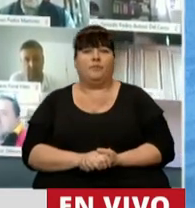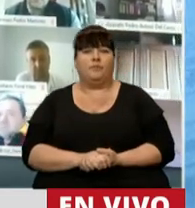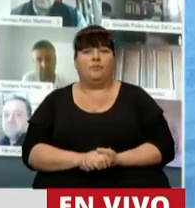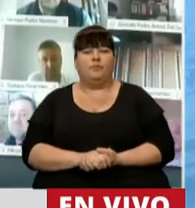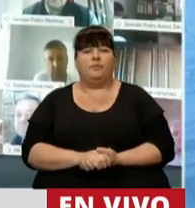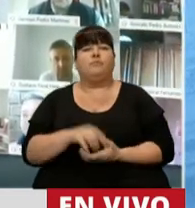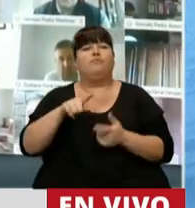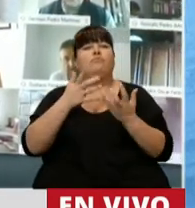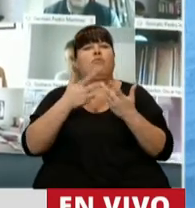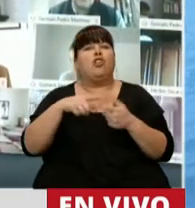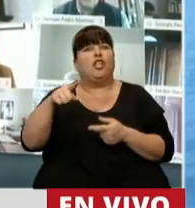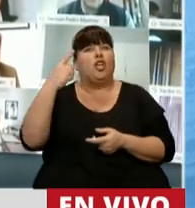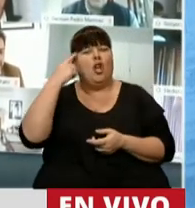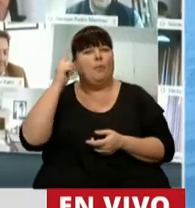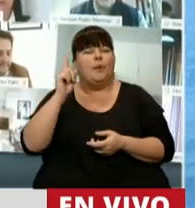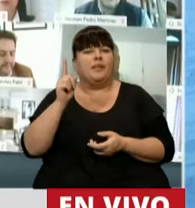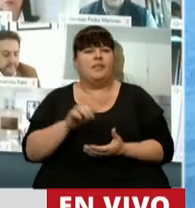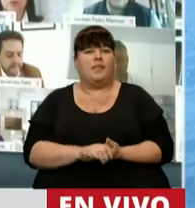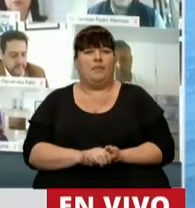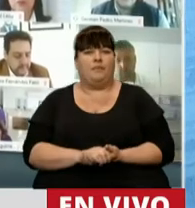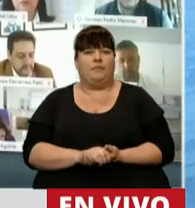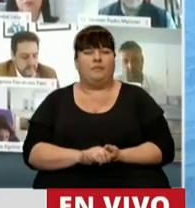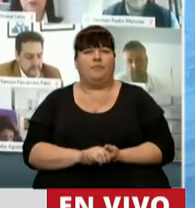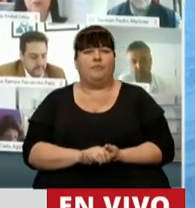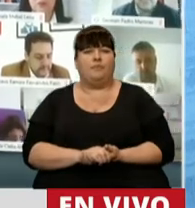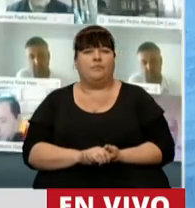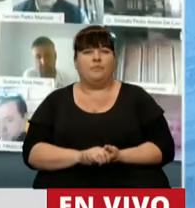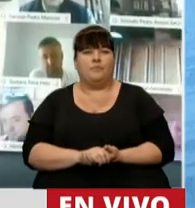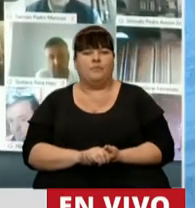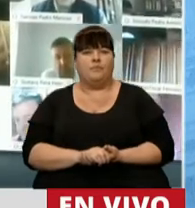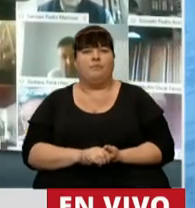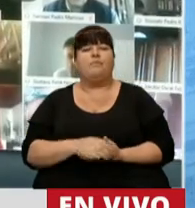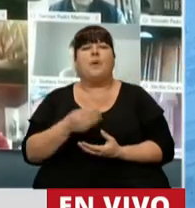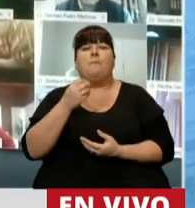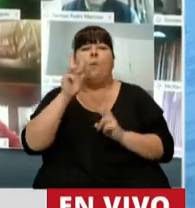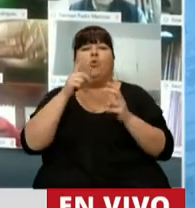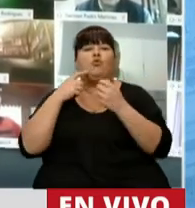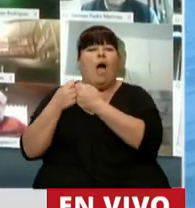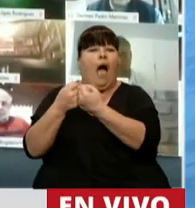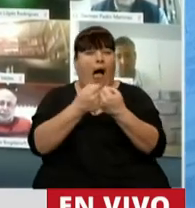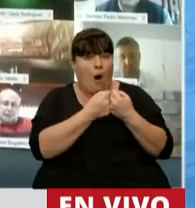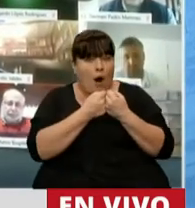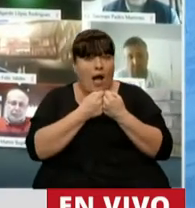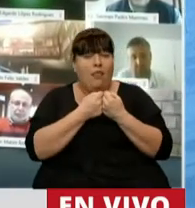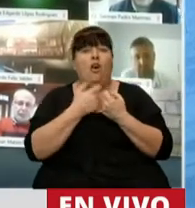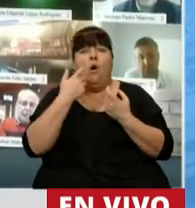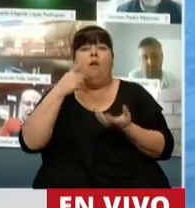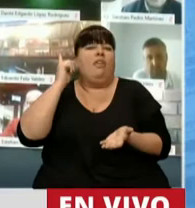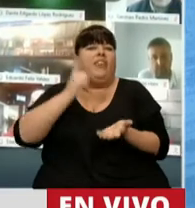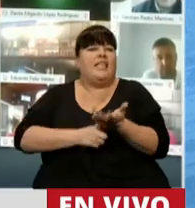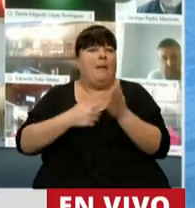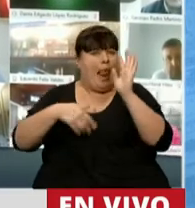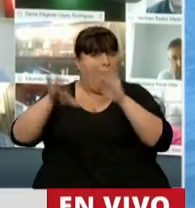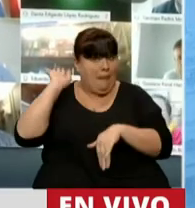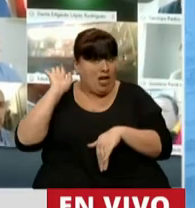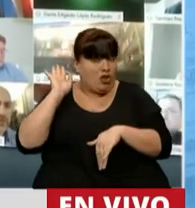haya sido contemplado a la hora de buscar ciertos consensos y a la hora de encontrar un dictamen de